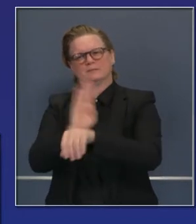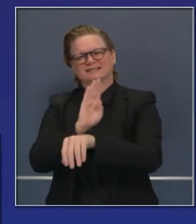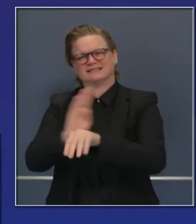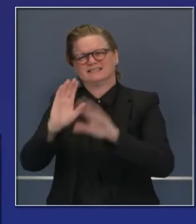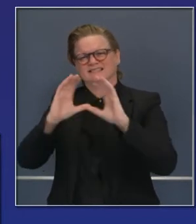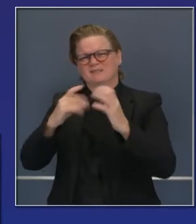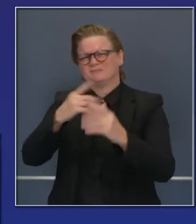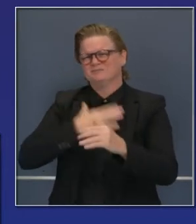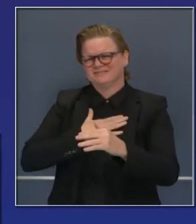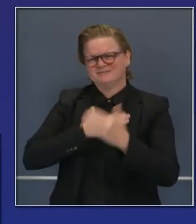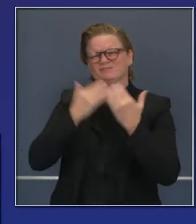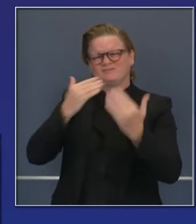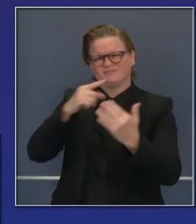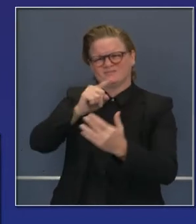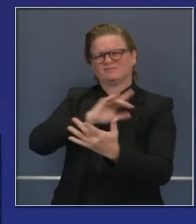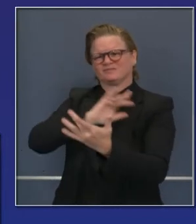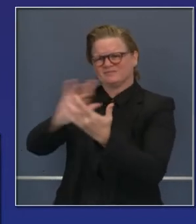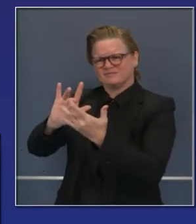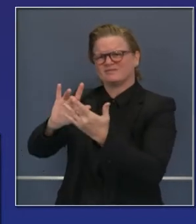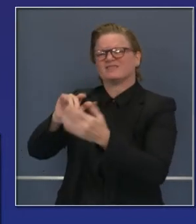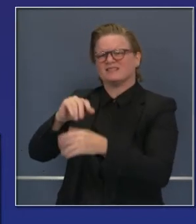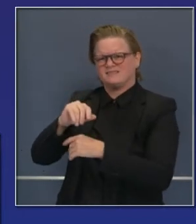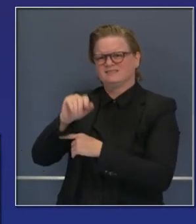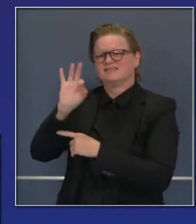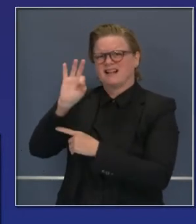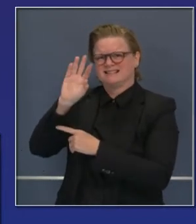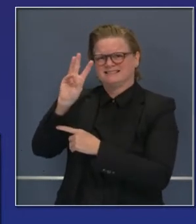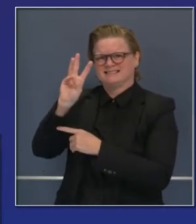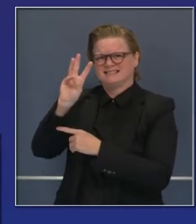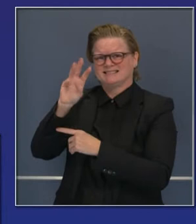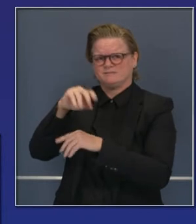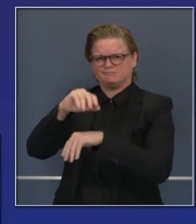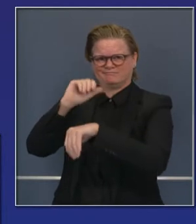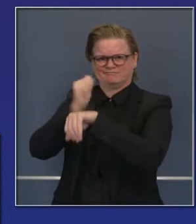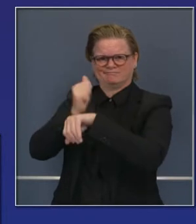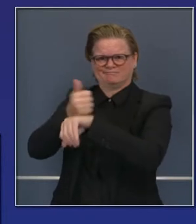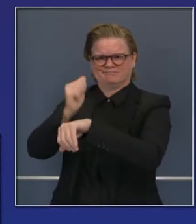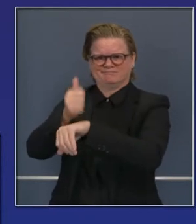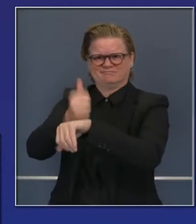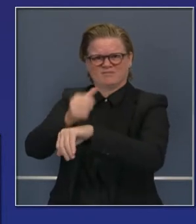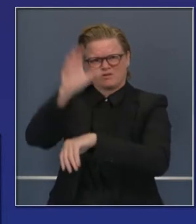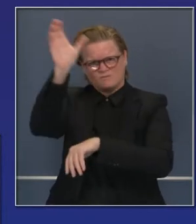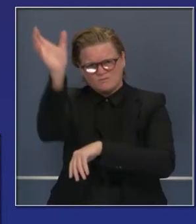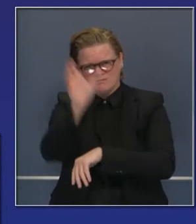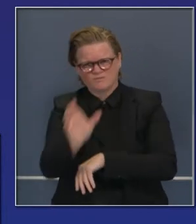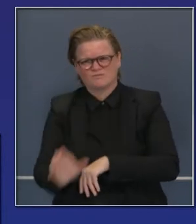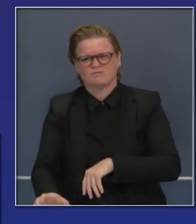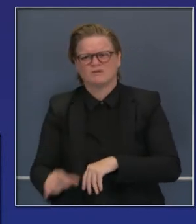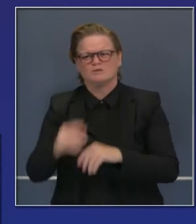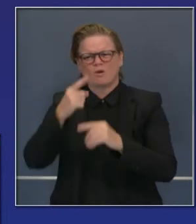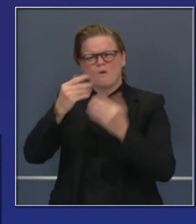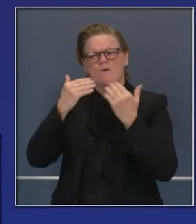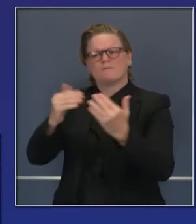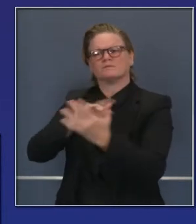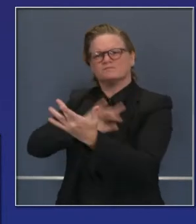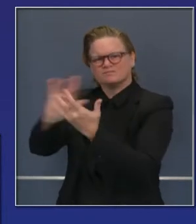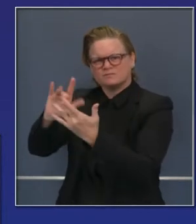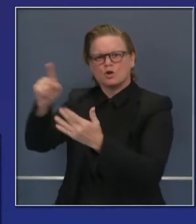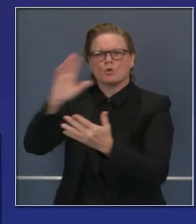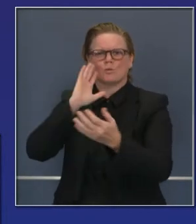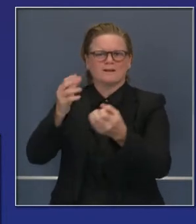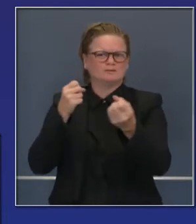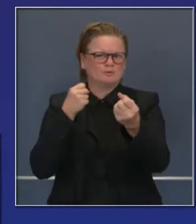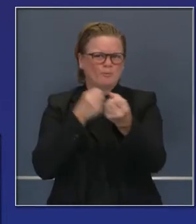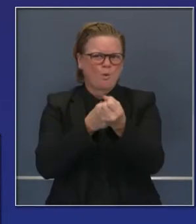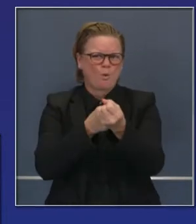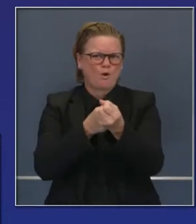disponibles. 86 de estos centros de negocios son parte de la red general por todo el estado